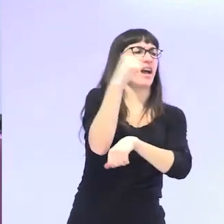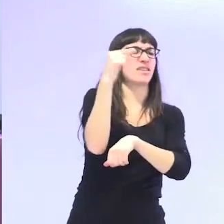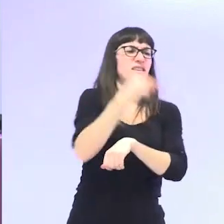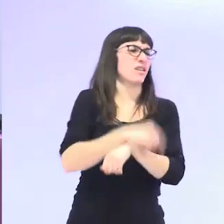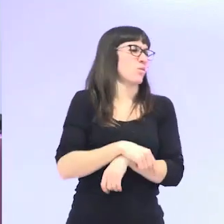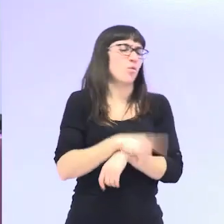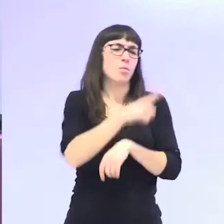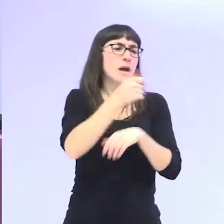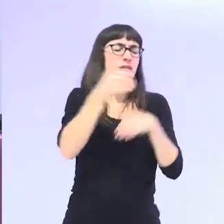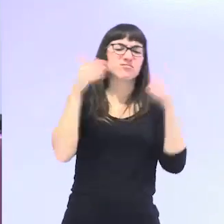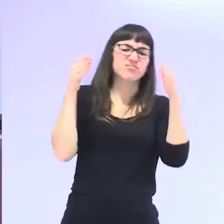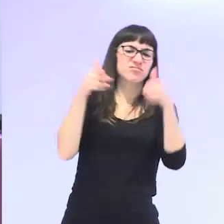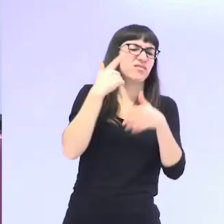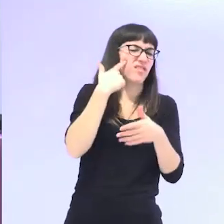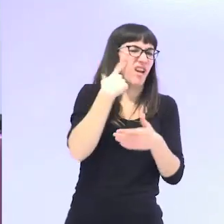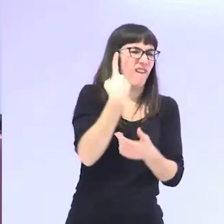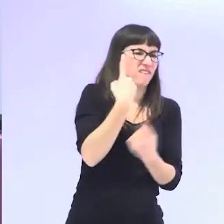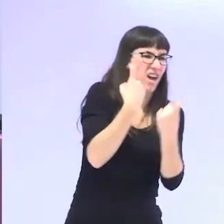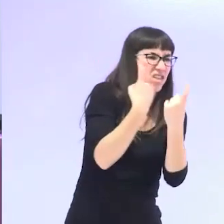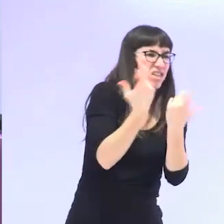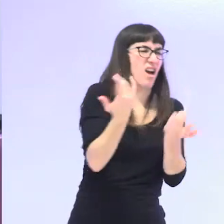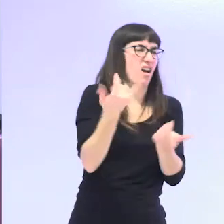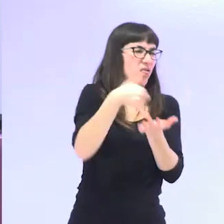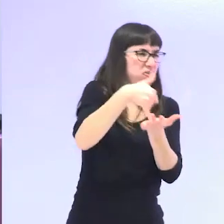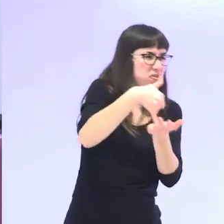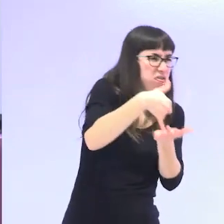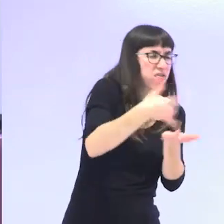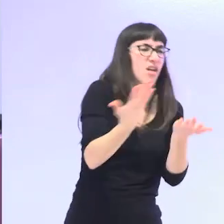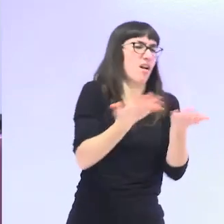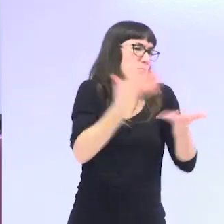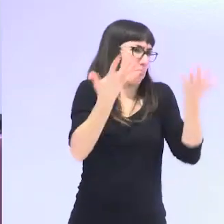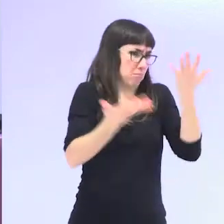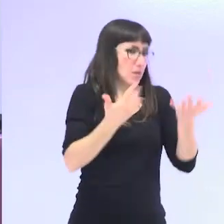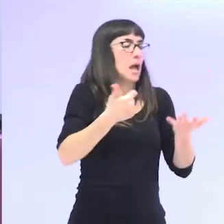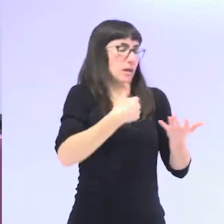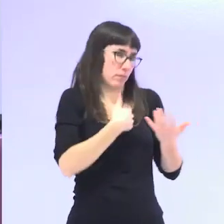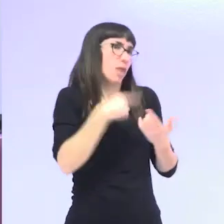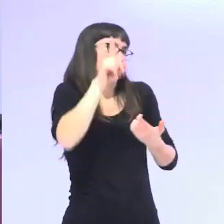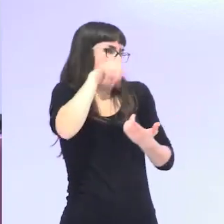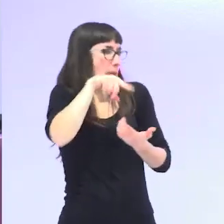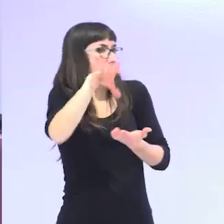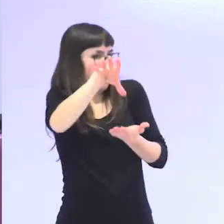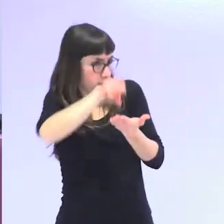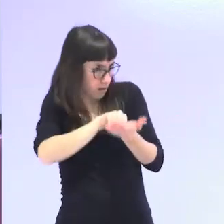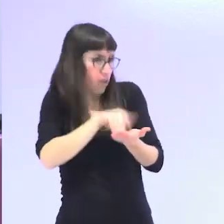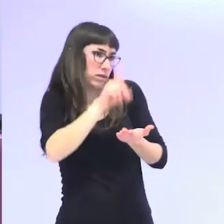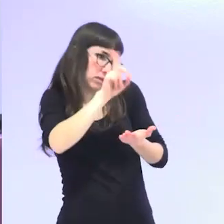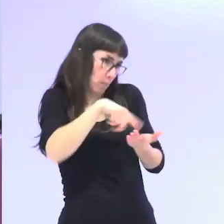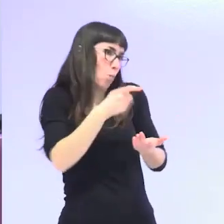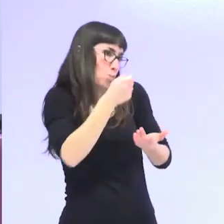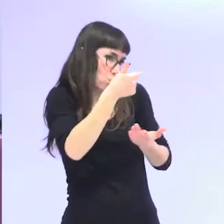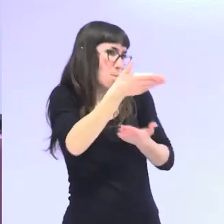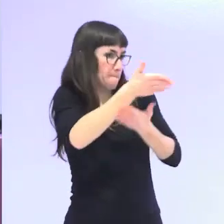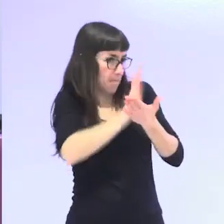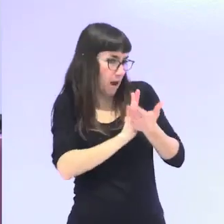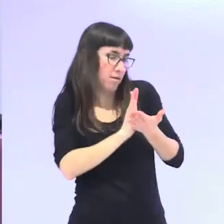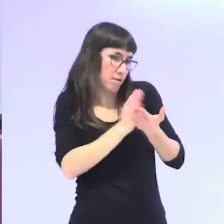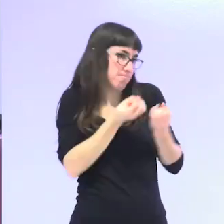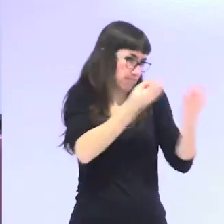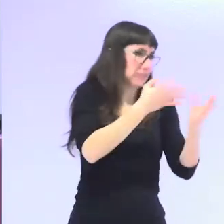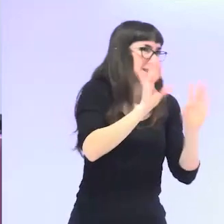vulnerabilidades en sus carencias en sus problemas que yo también voy a traer hoy aquí que yo también hoy voy a desvelar.